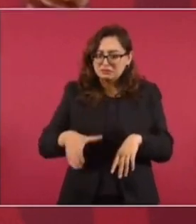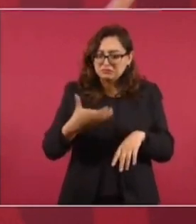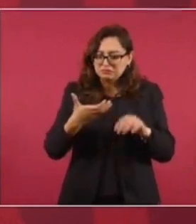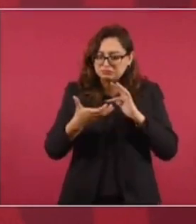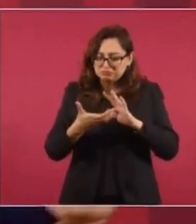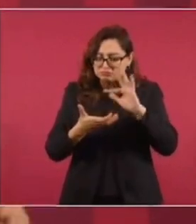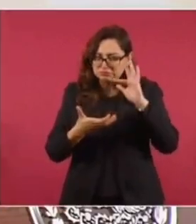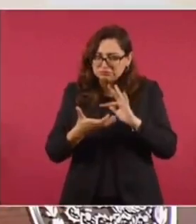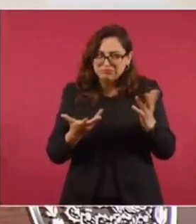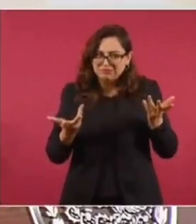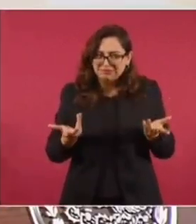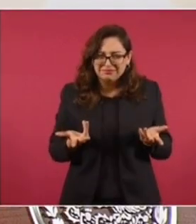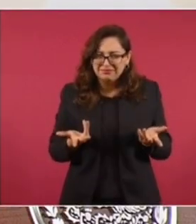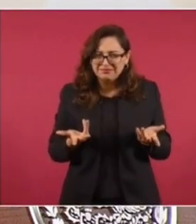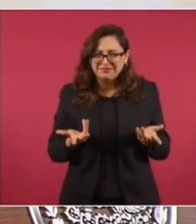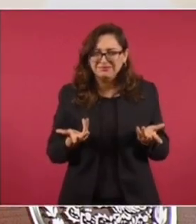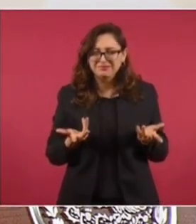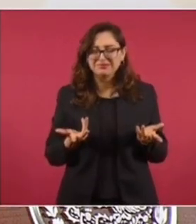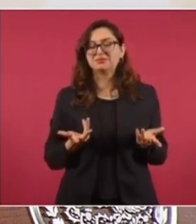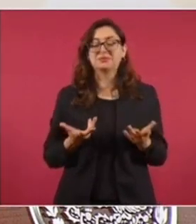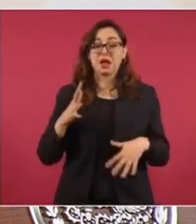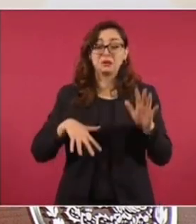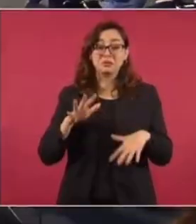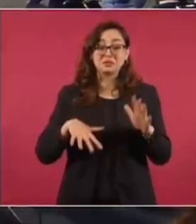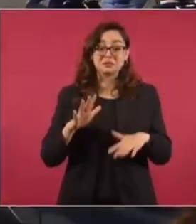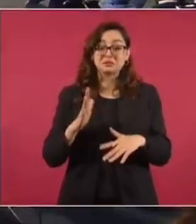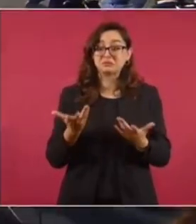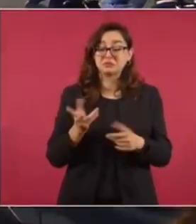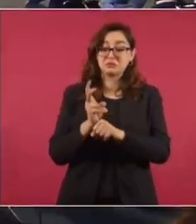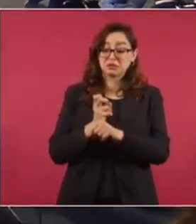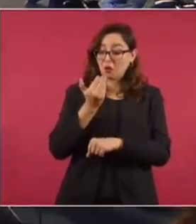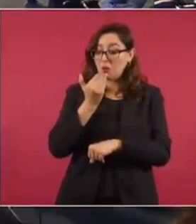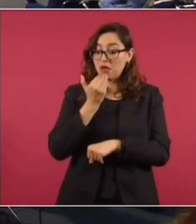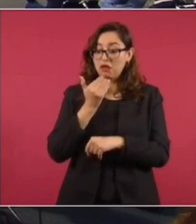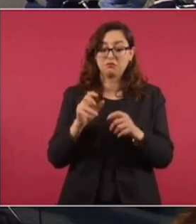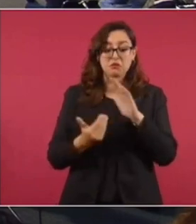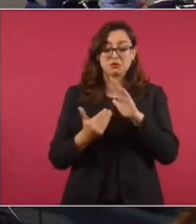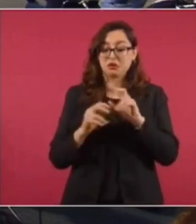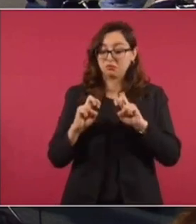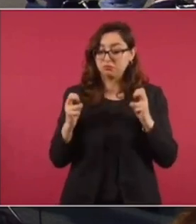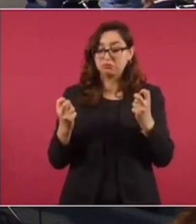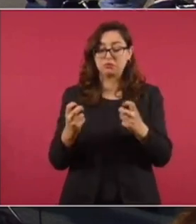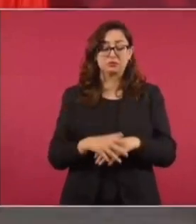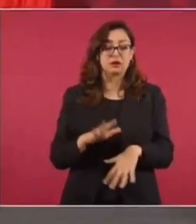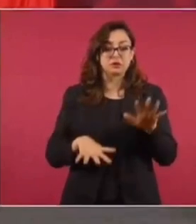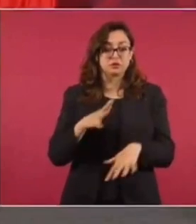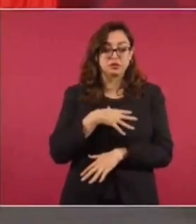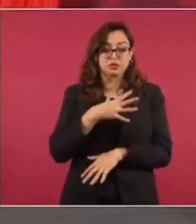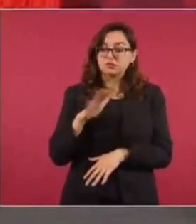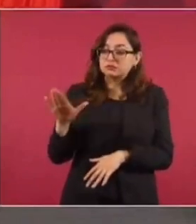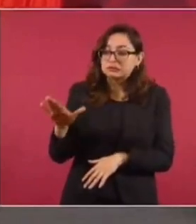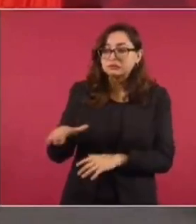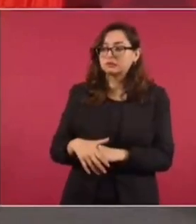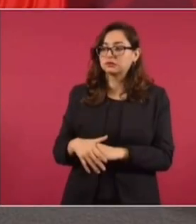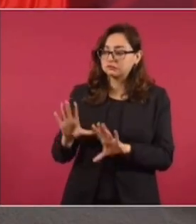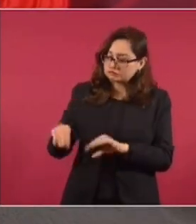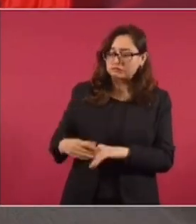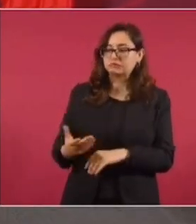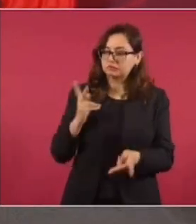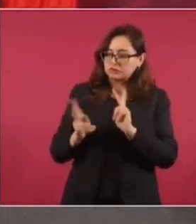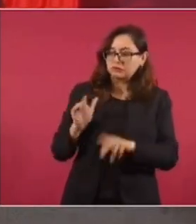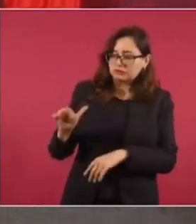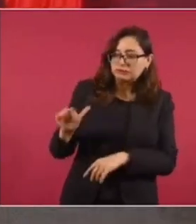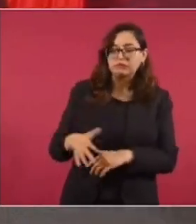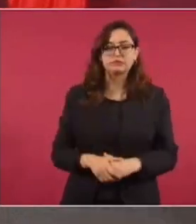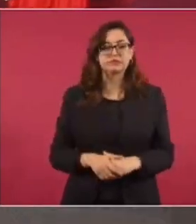Bueno, ahora hasta en la mesa, cuando invita a uno, sobre todo a los hijos, ¿no? Tiene uno que estarle diciendo, ¿qué pasó? ¿Vamos a platicar?